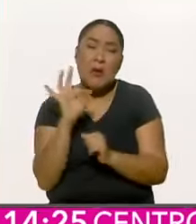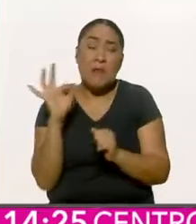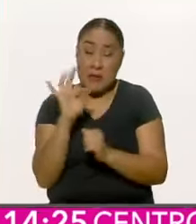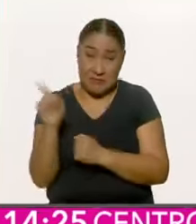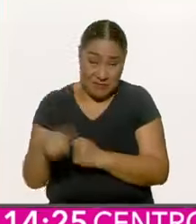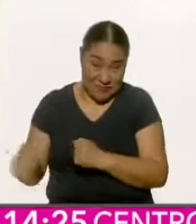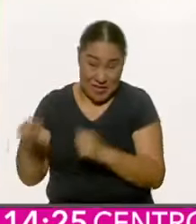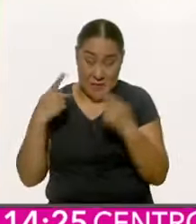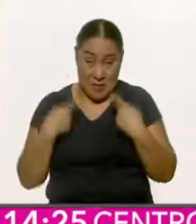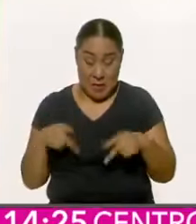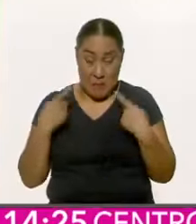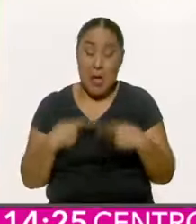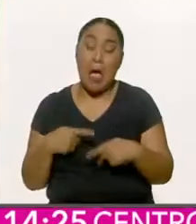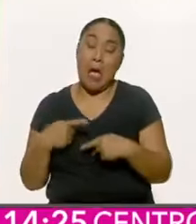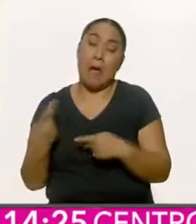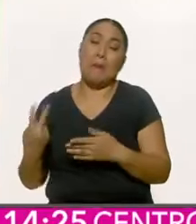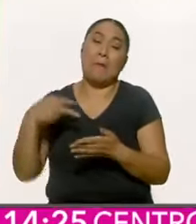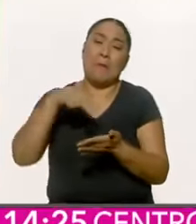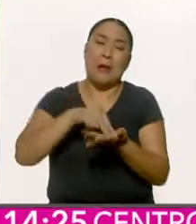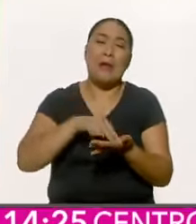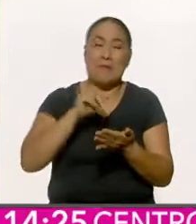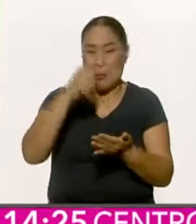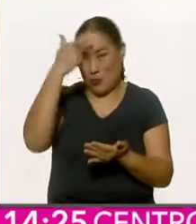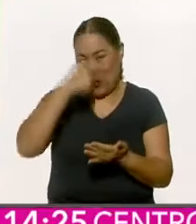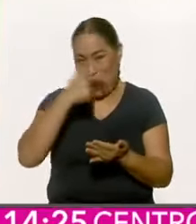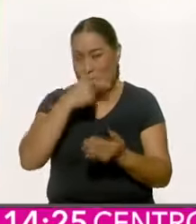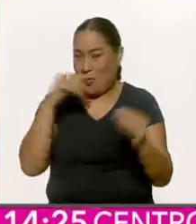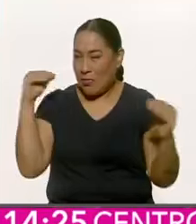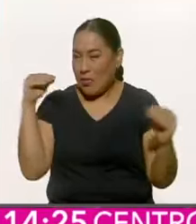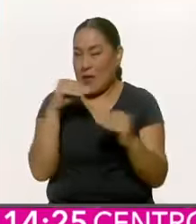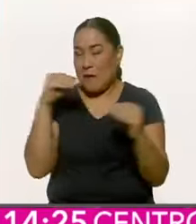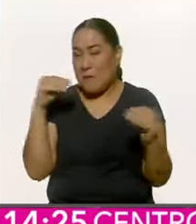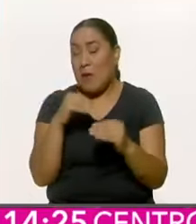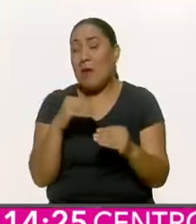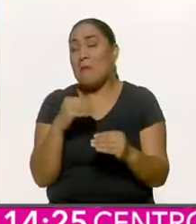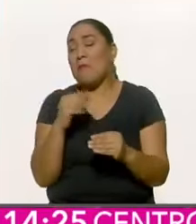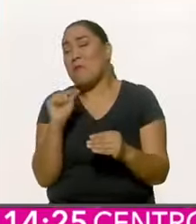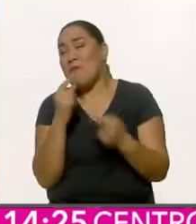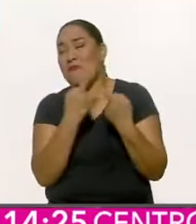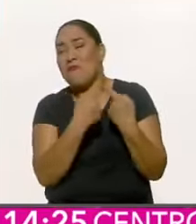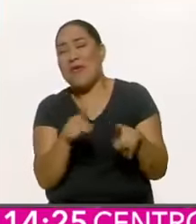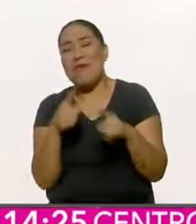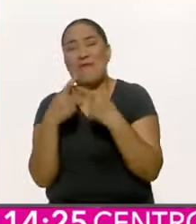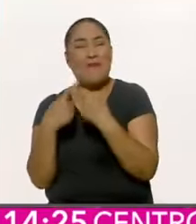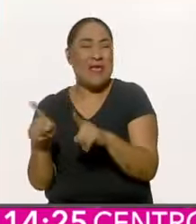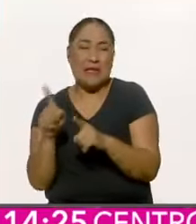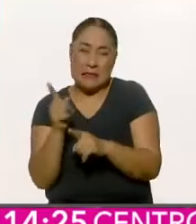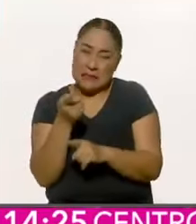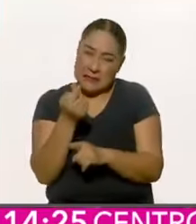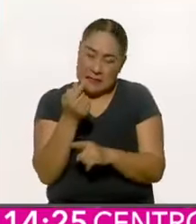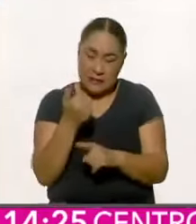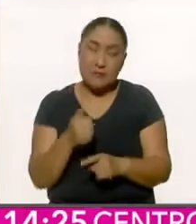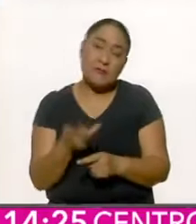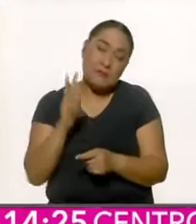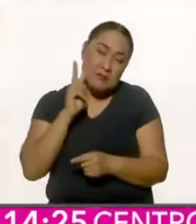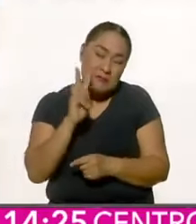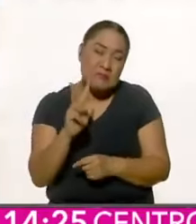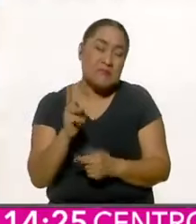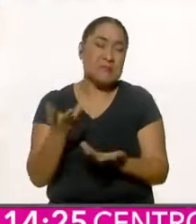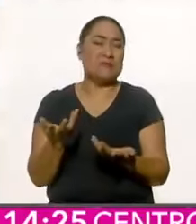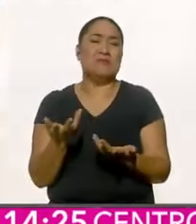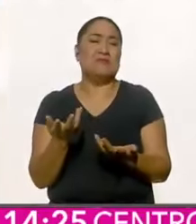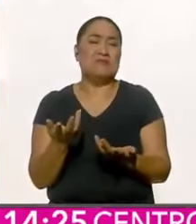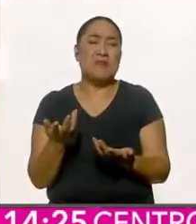opositores salieron a dar la noche del debate y con leves variaciones del mismo libreto, un espectáculo